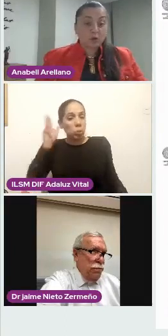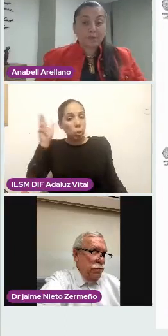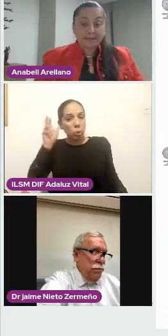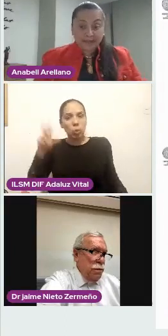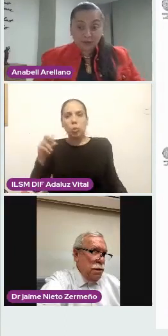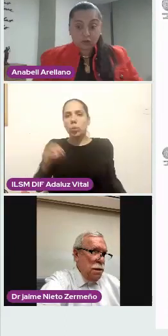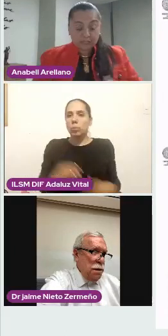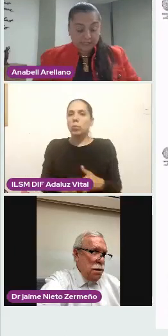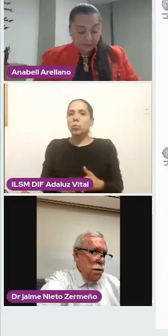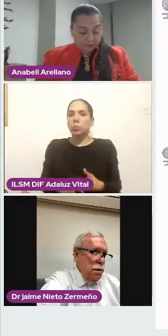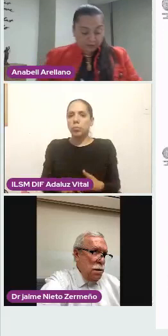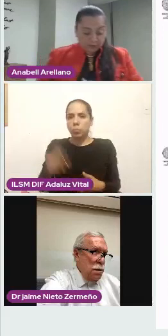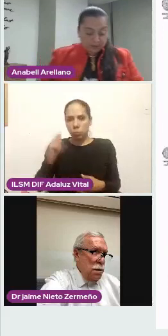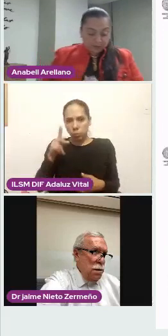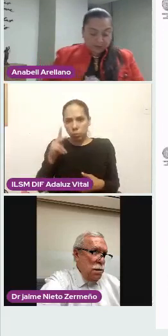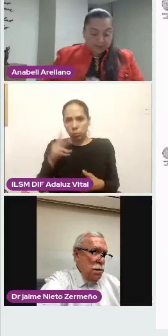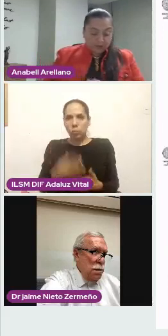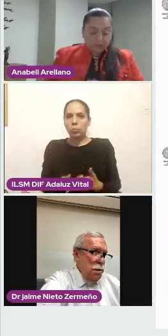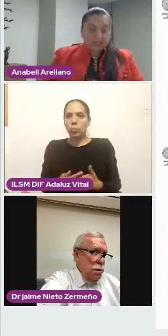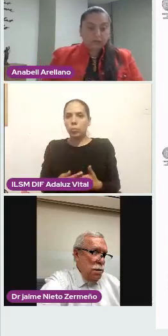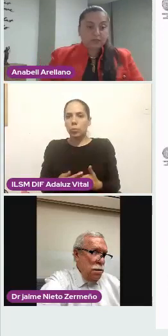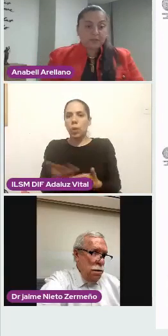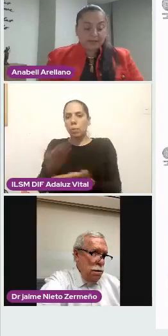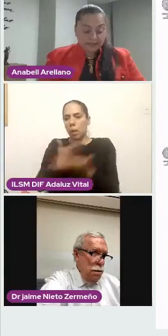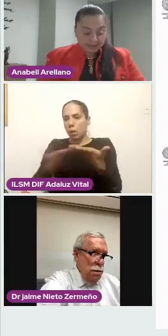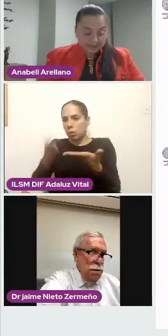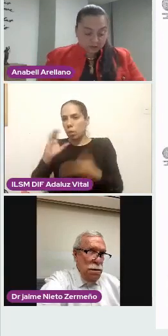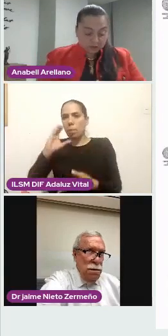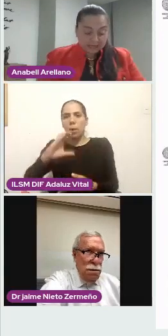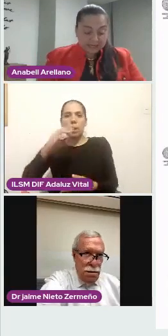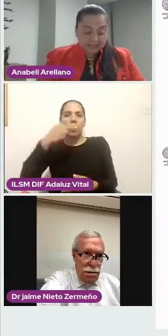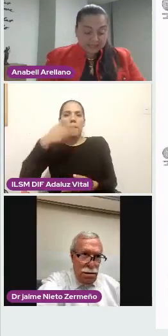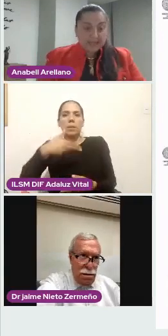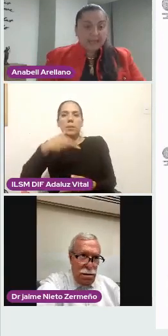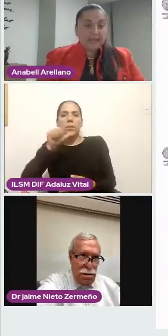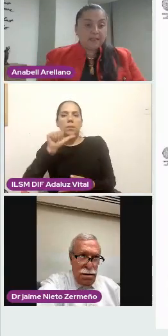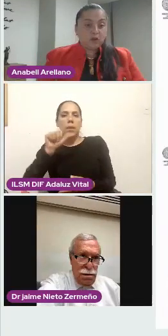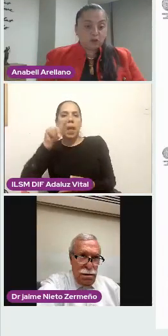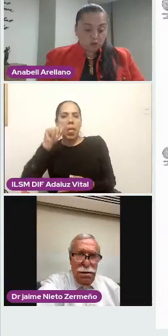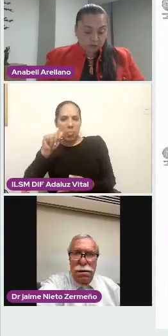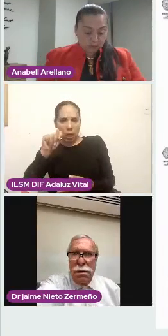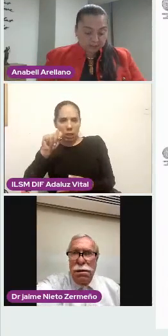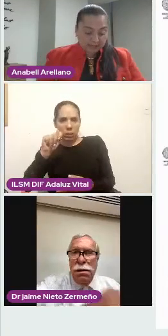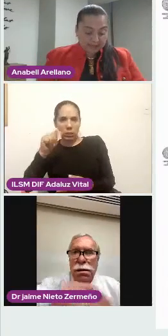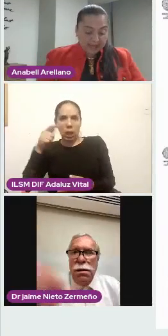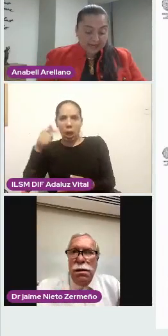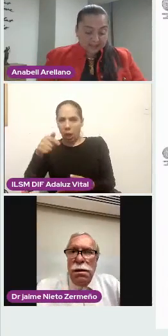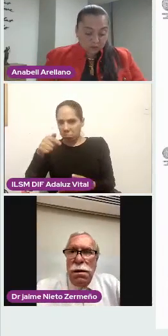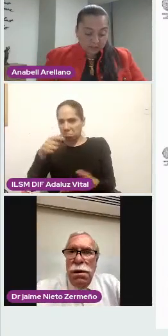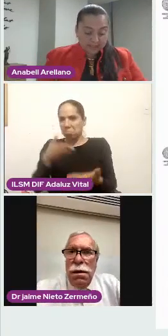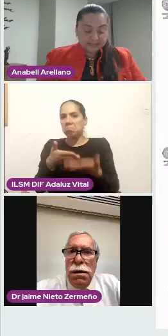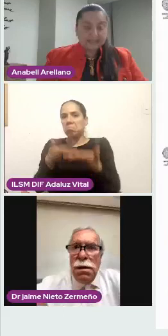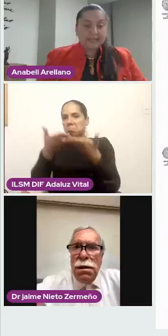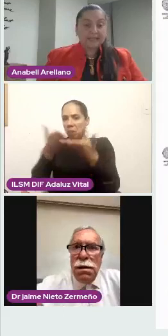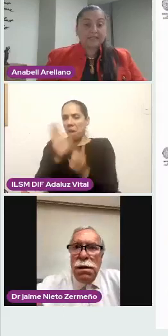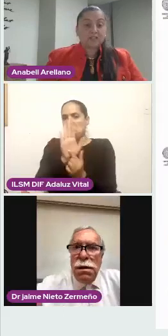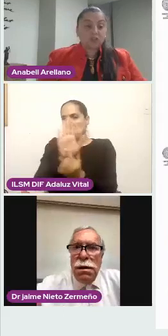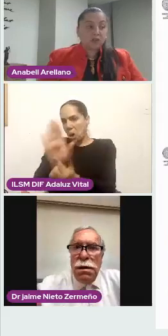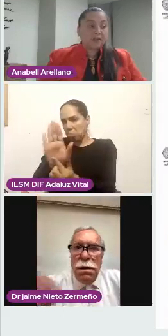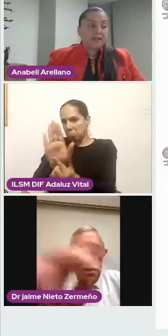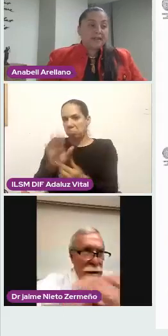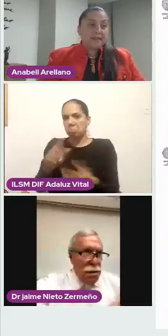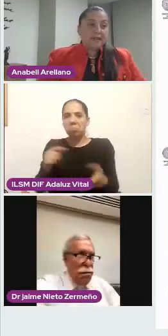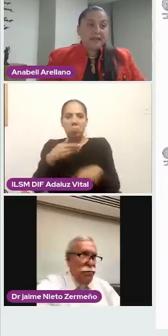voy a ir compartiendo los teléfonos, Paola, pues, para irlos dejando también en redes sociales. El doctor, bueno, pues, queda a las órdenes desde la